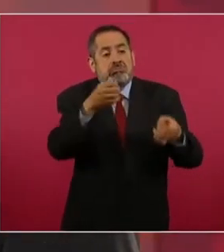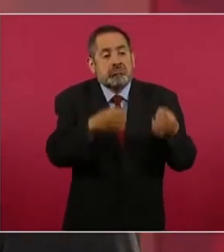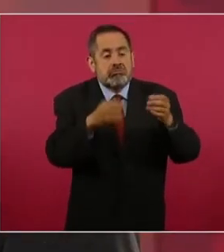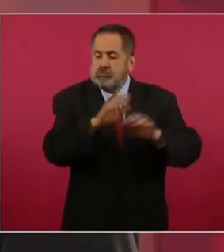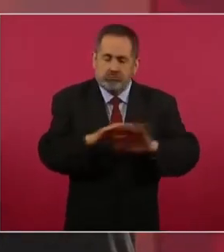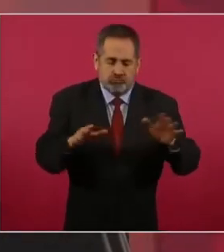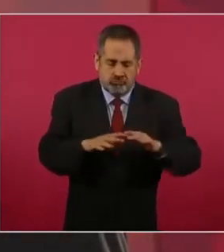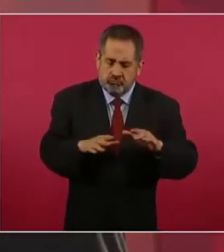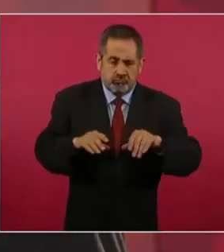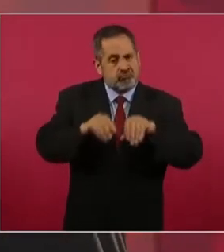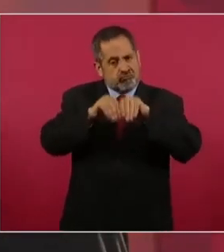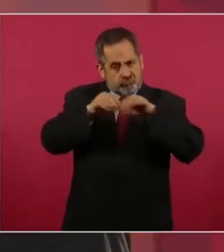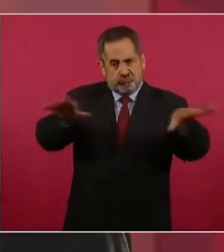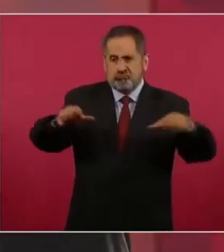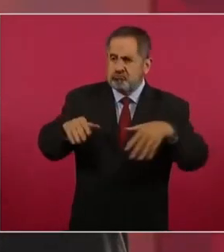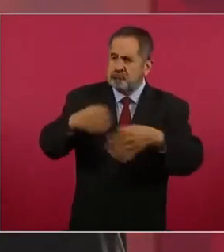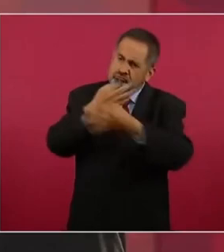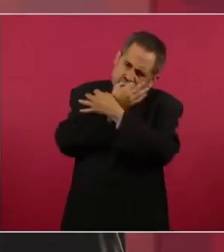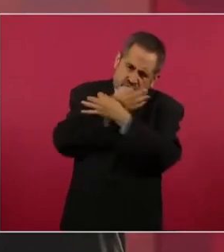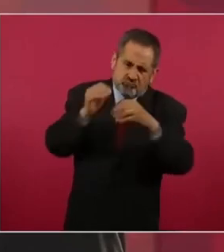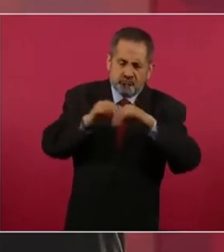en expedientes,